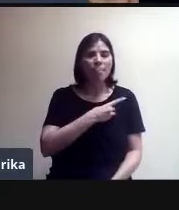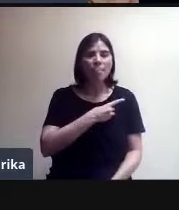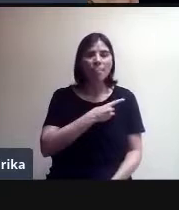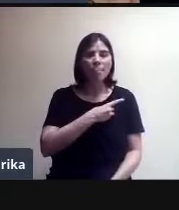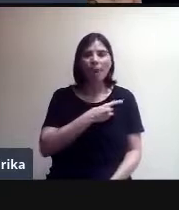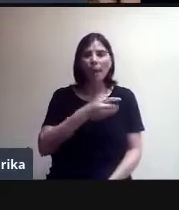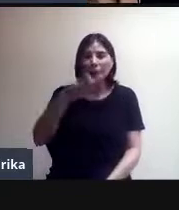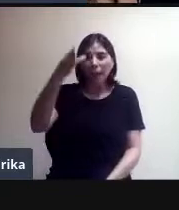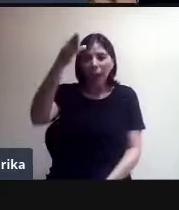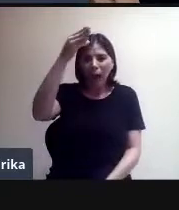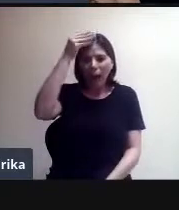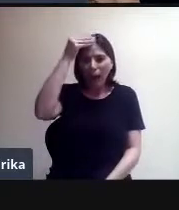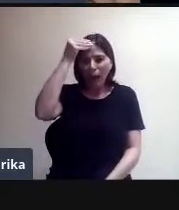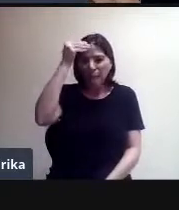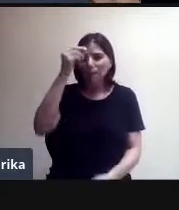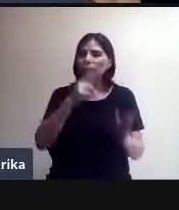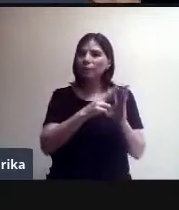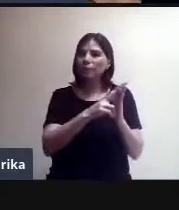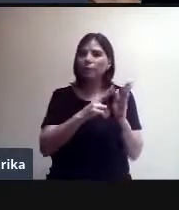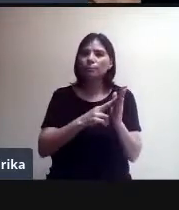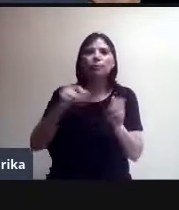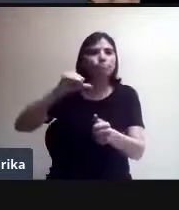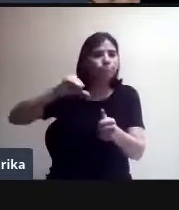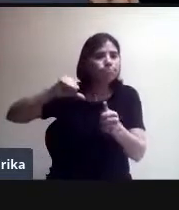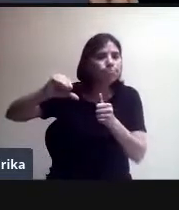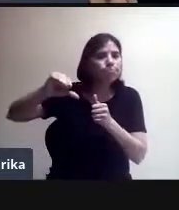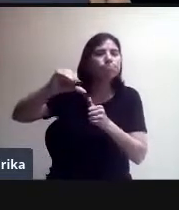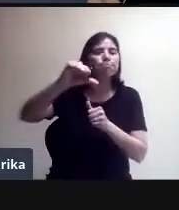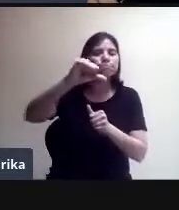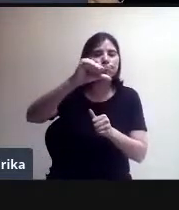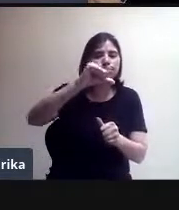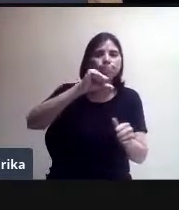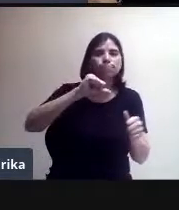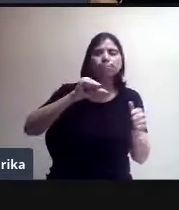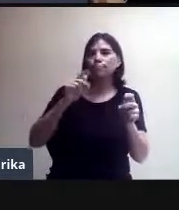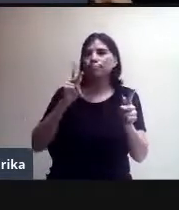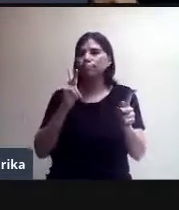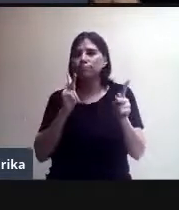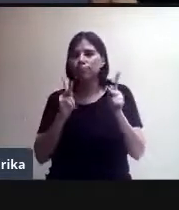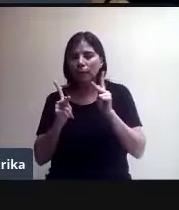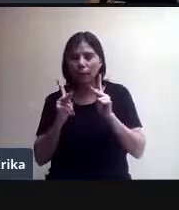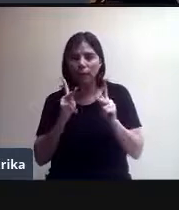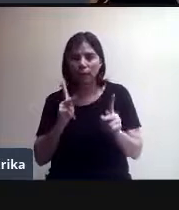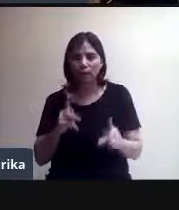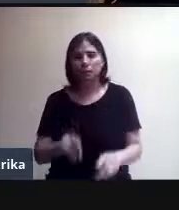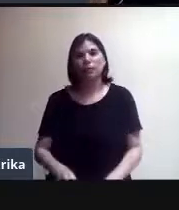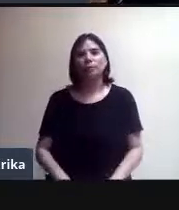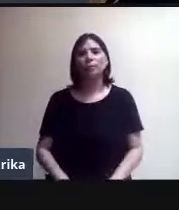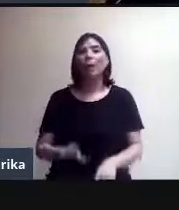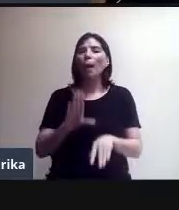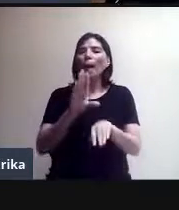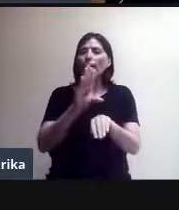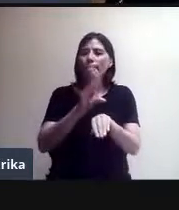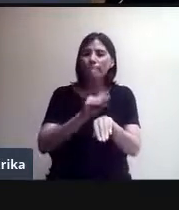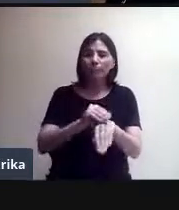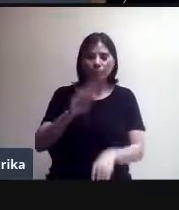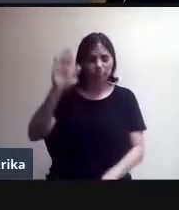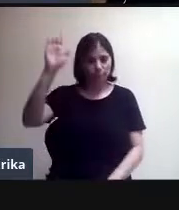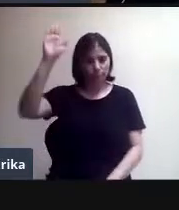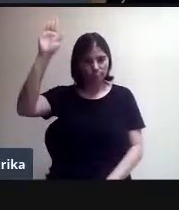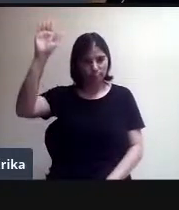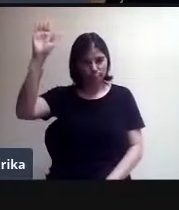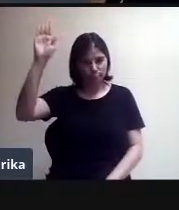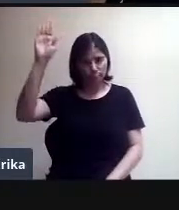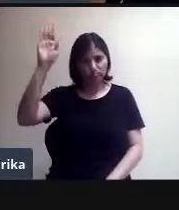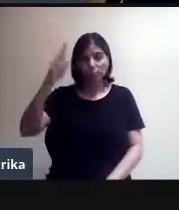quien quiera hablar y puede solicitar permiso a través del chat para que podamos darle la palabra.